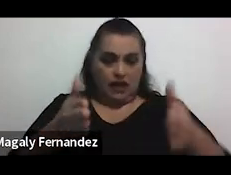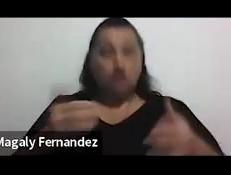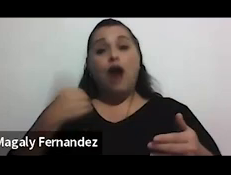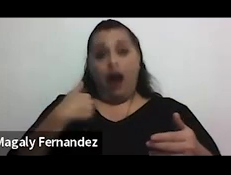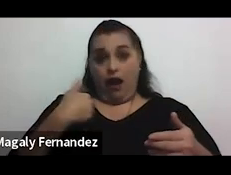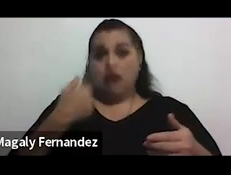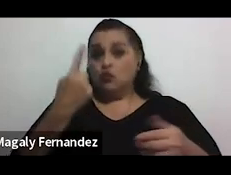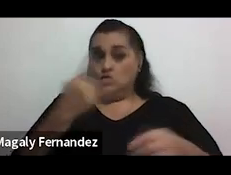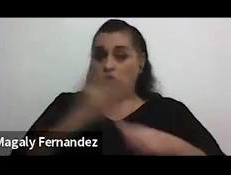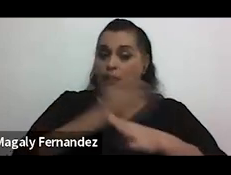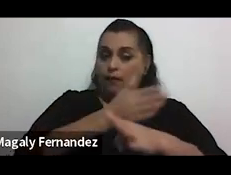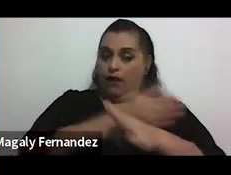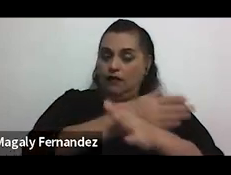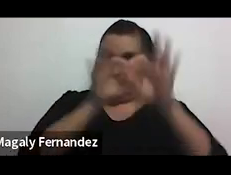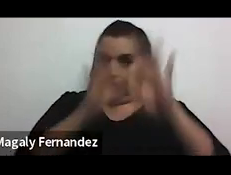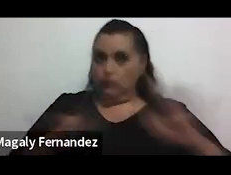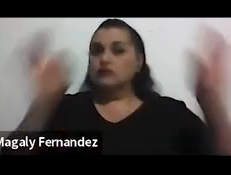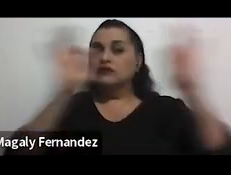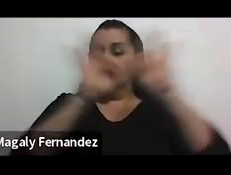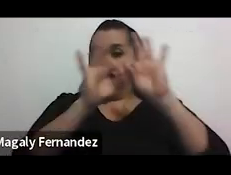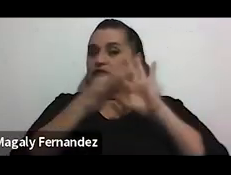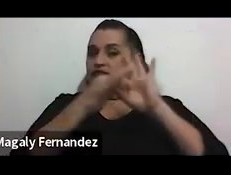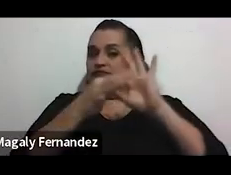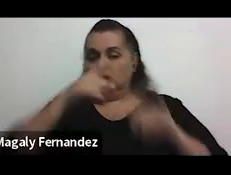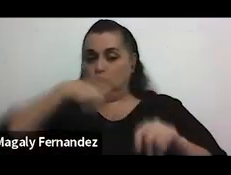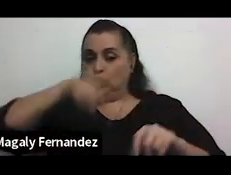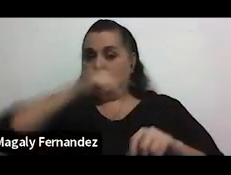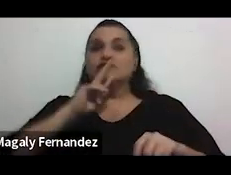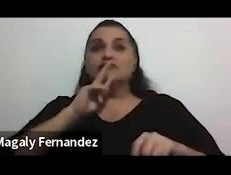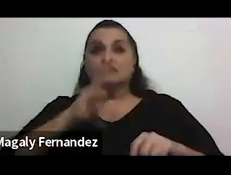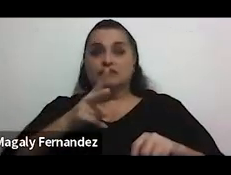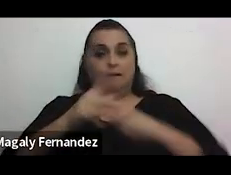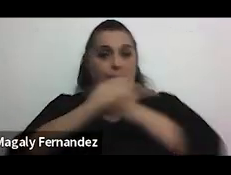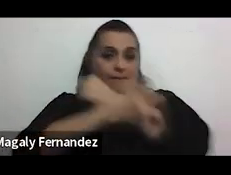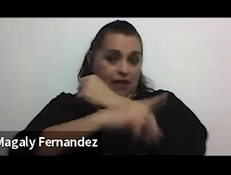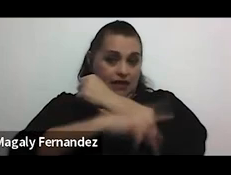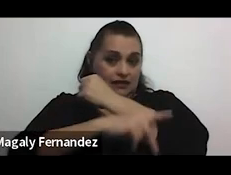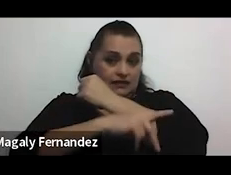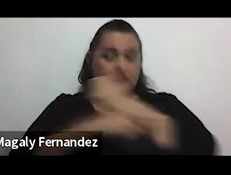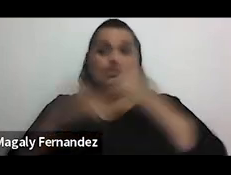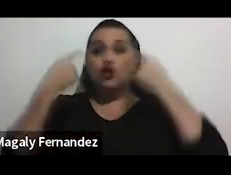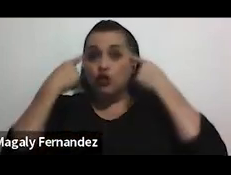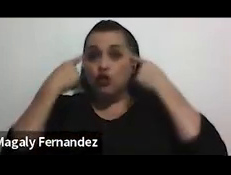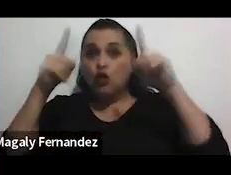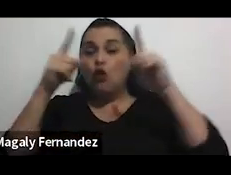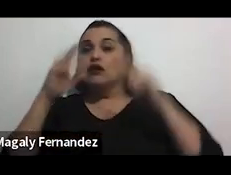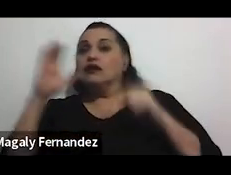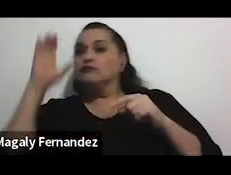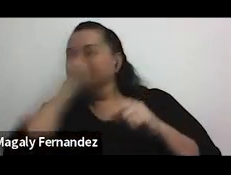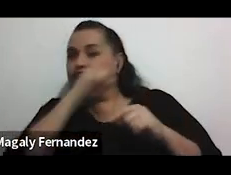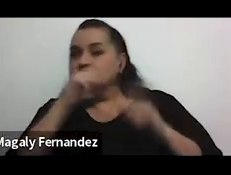importante en cuanto a nuestra realidad país de poder ya reconocer identificar